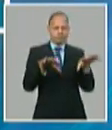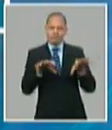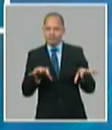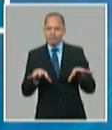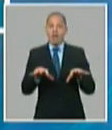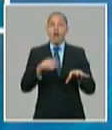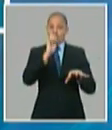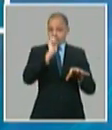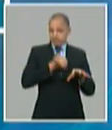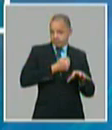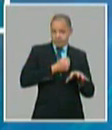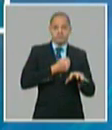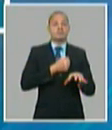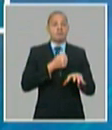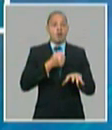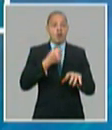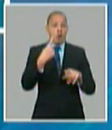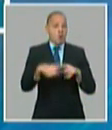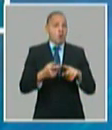porcina avícola